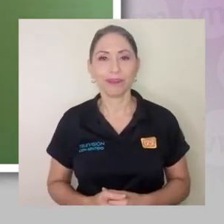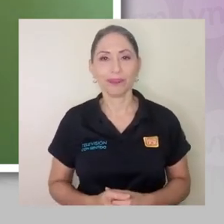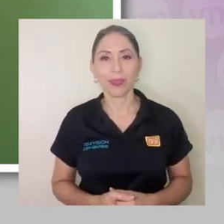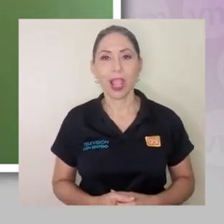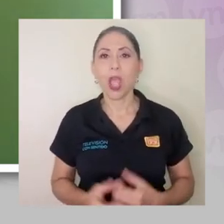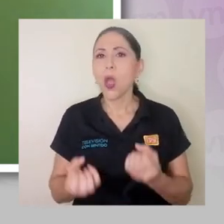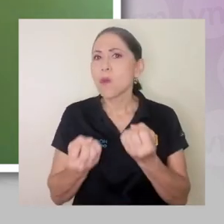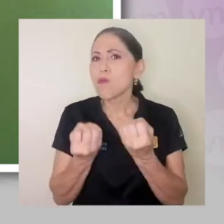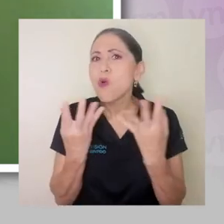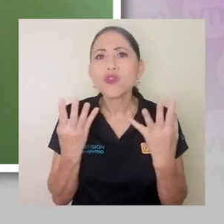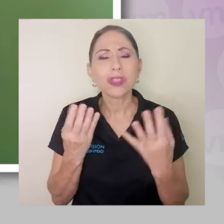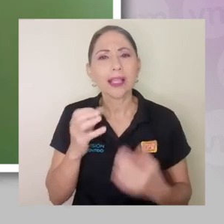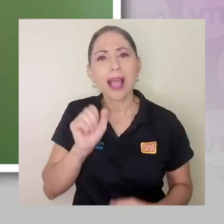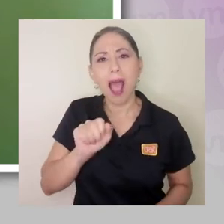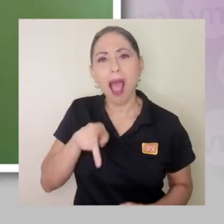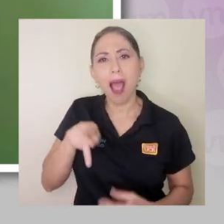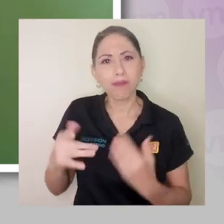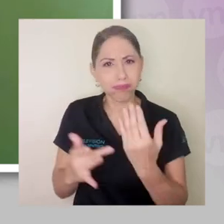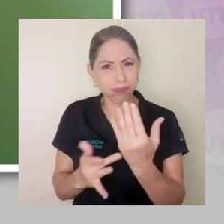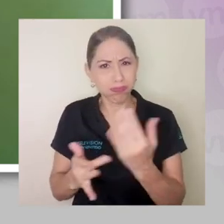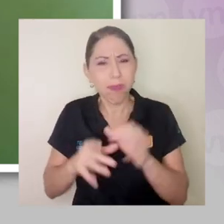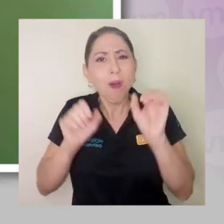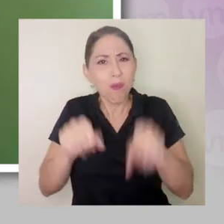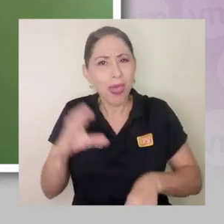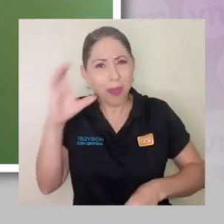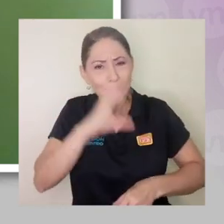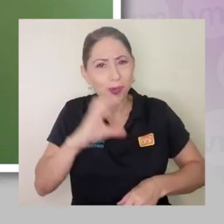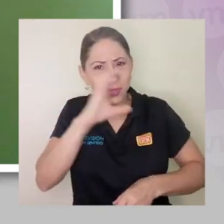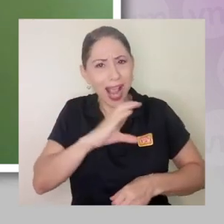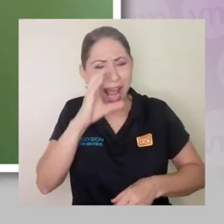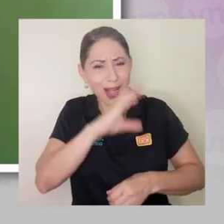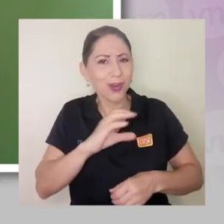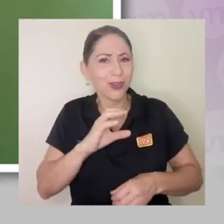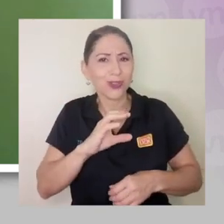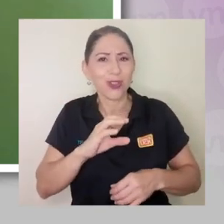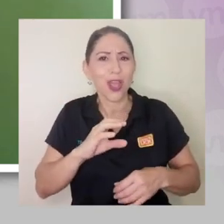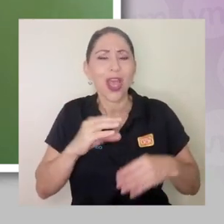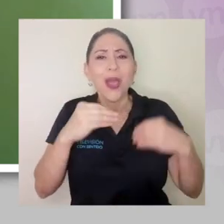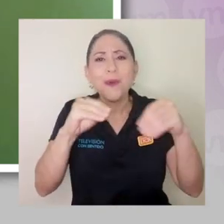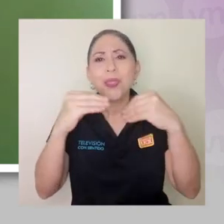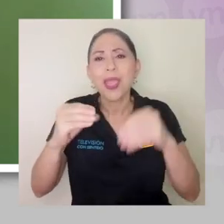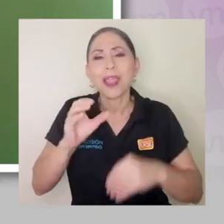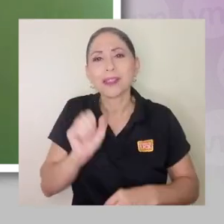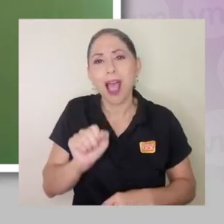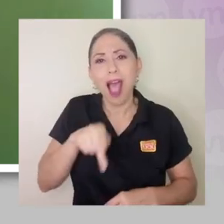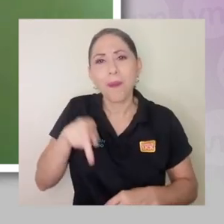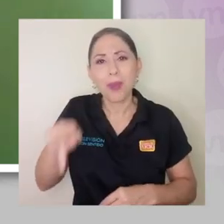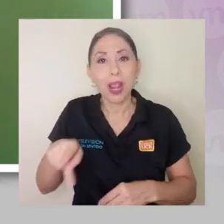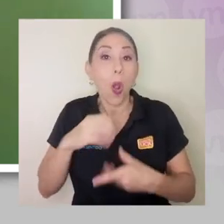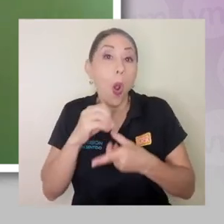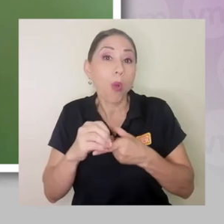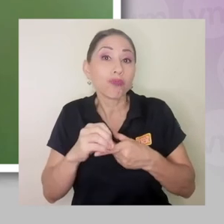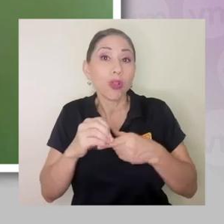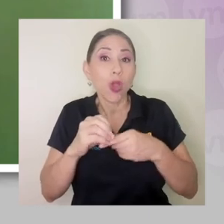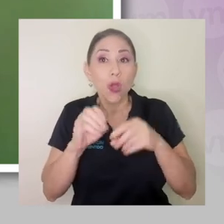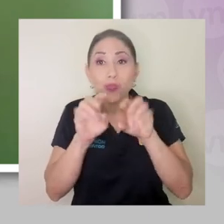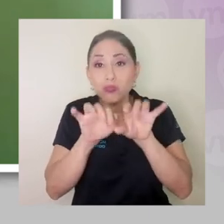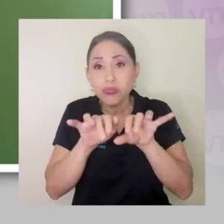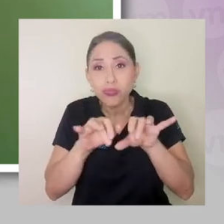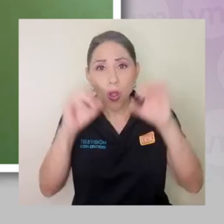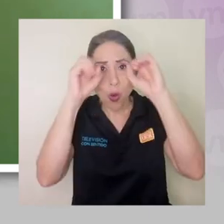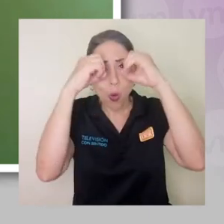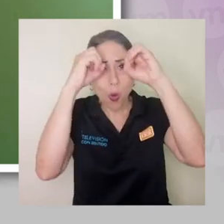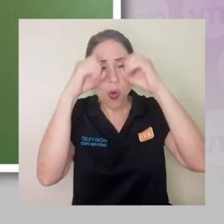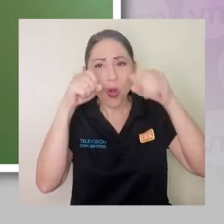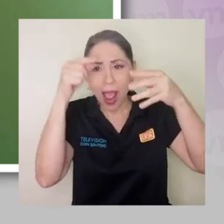desde esa parte. Muchas aplicaciones, las pueden buscar en las tiendas de aplicaciones o en Google Earth,